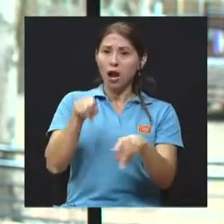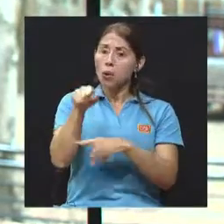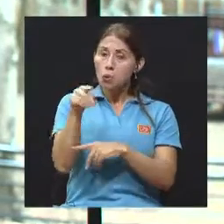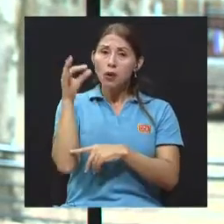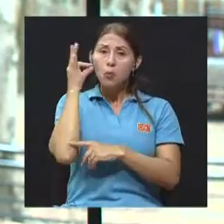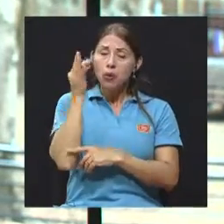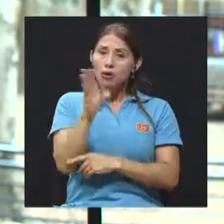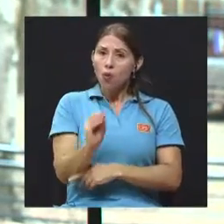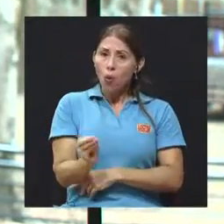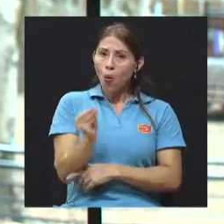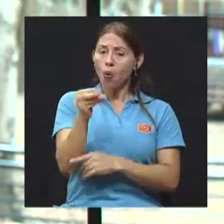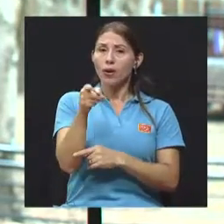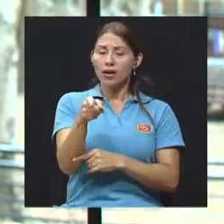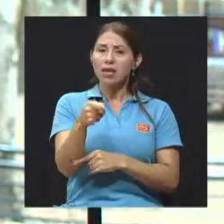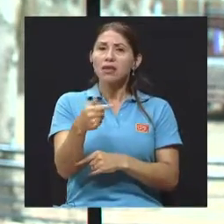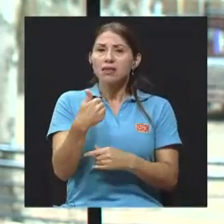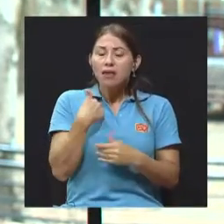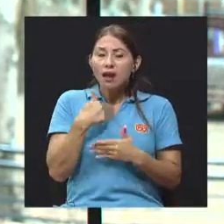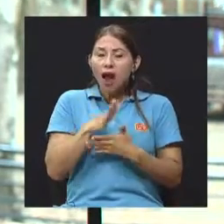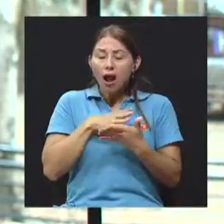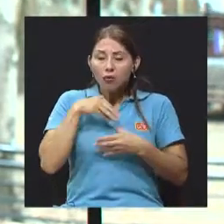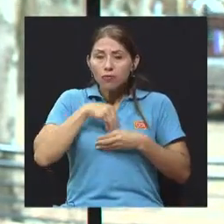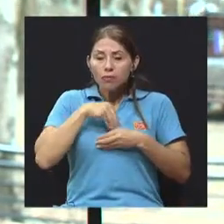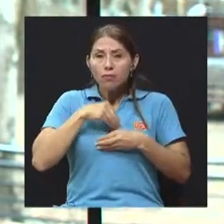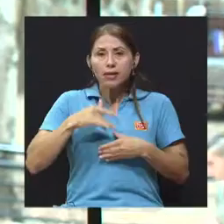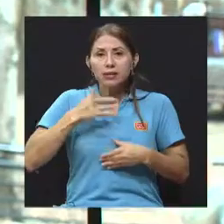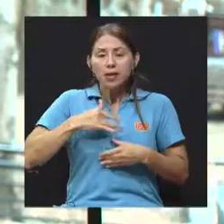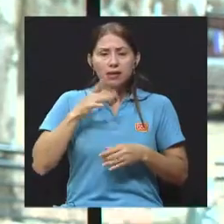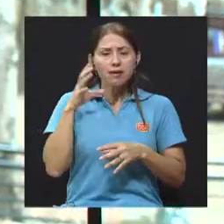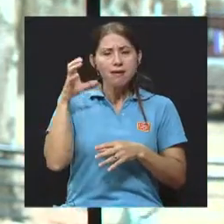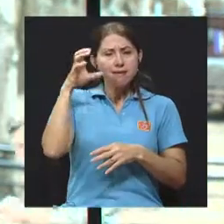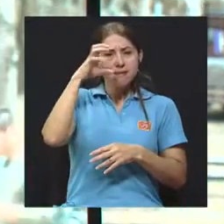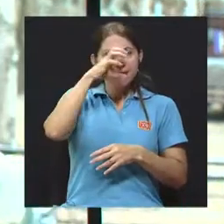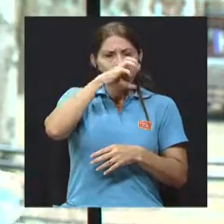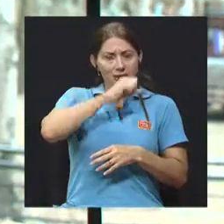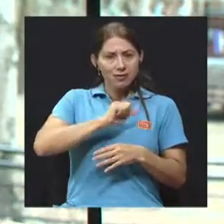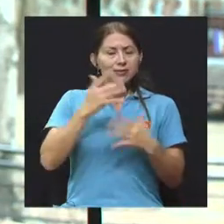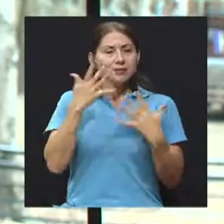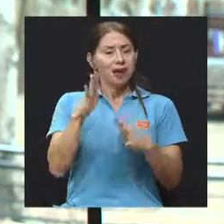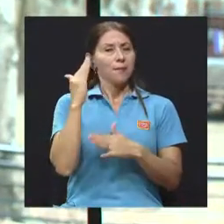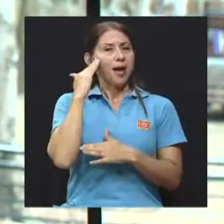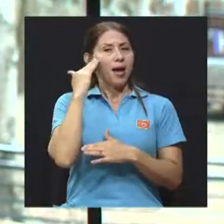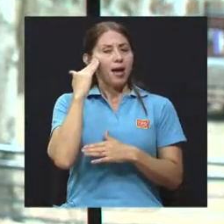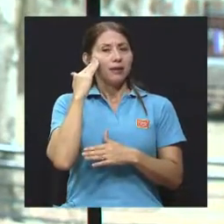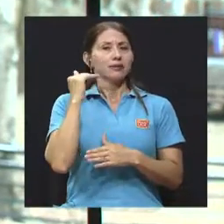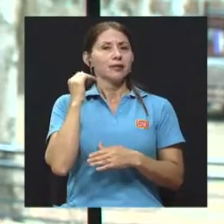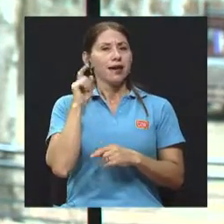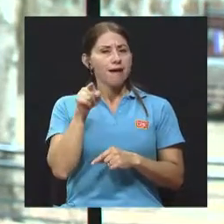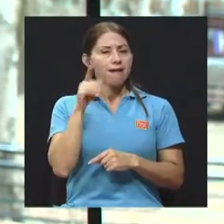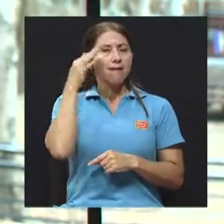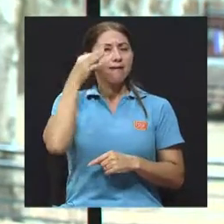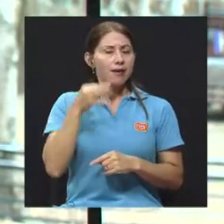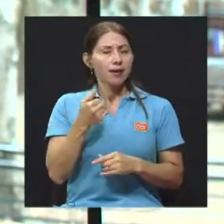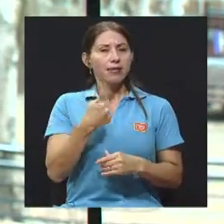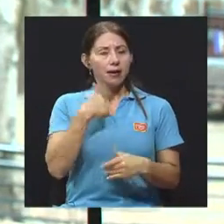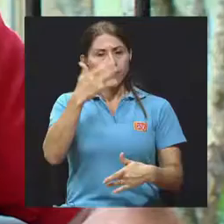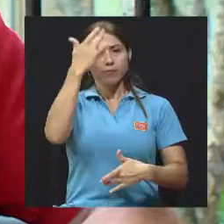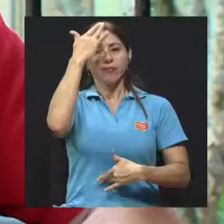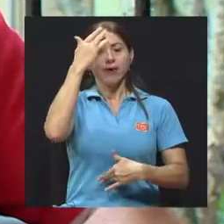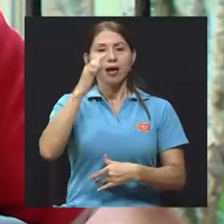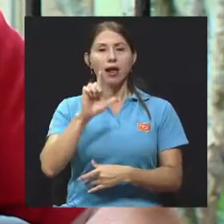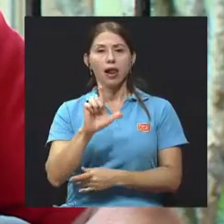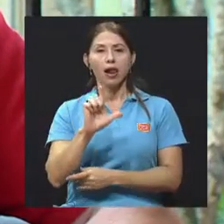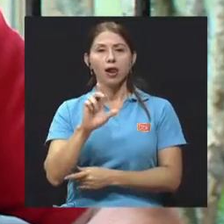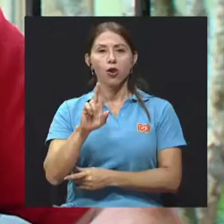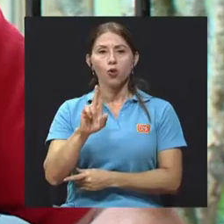mujer joven y tiene algunos síntomas que sugiere, da más peso, más sospecha la presencia de lupus. Doctor,